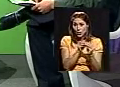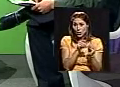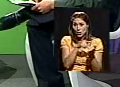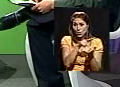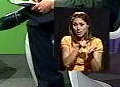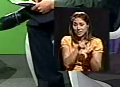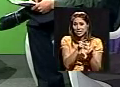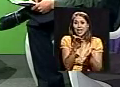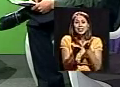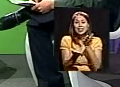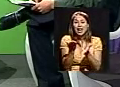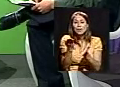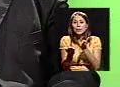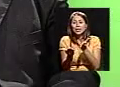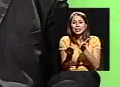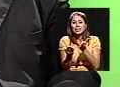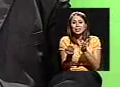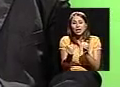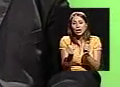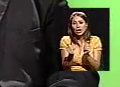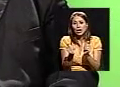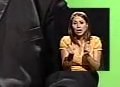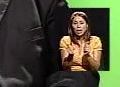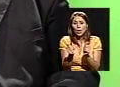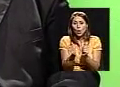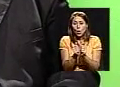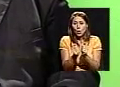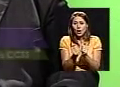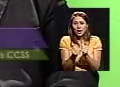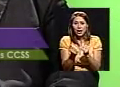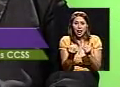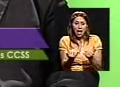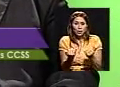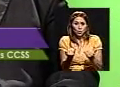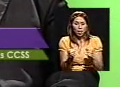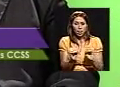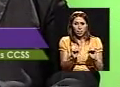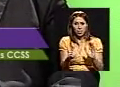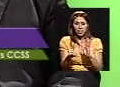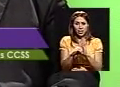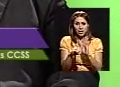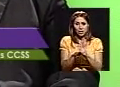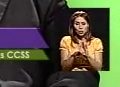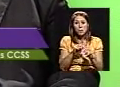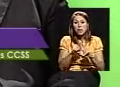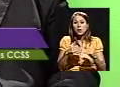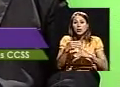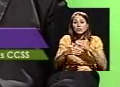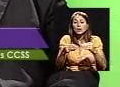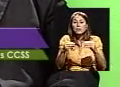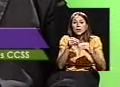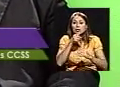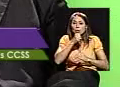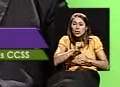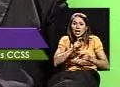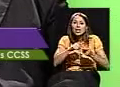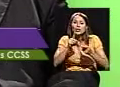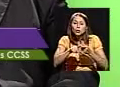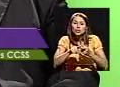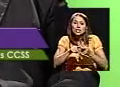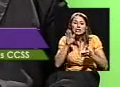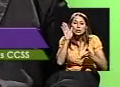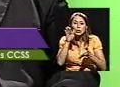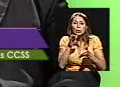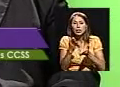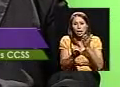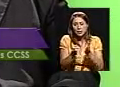tal vez con la actual no tiene derecho, pero conforme se incrementa la edad, disminuye la cantidad de cuotas que se requiere y puede